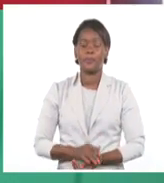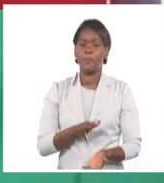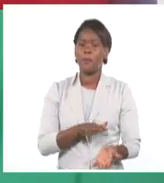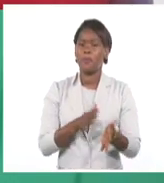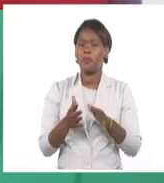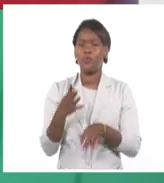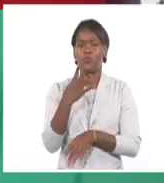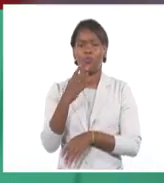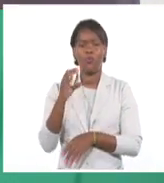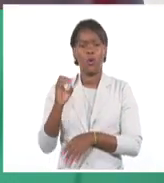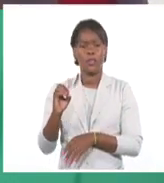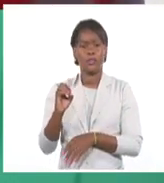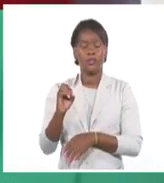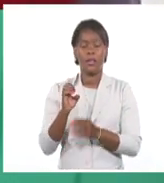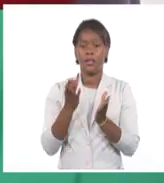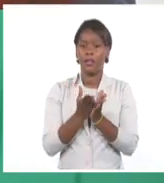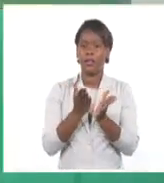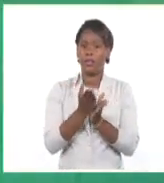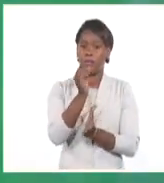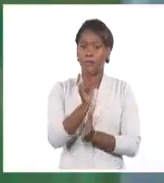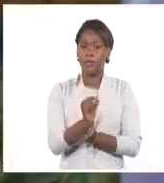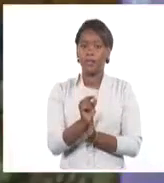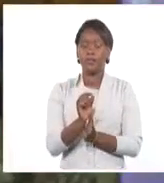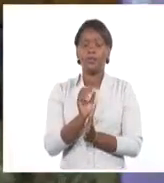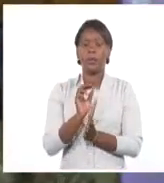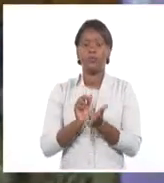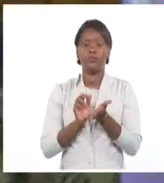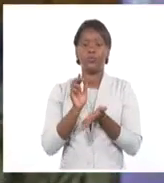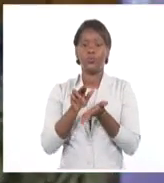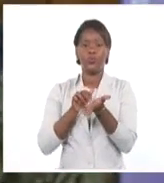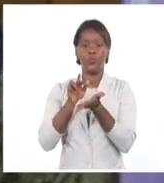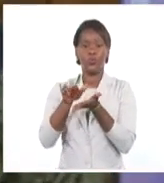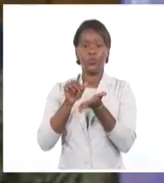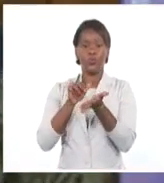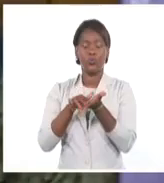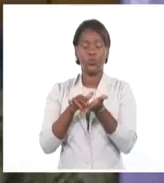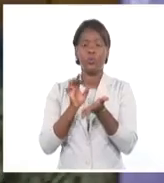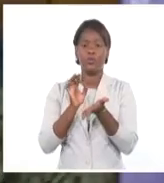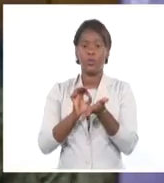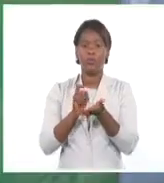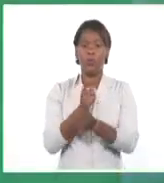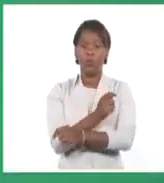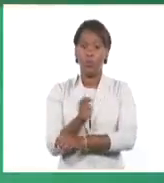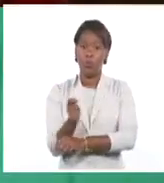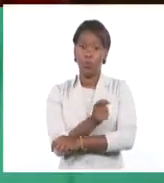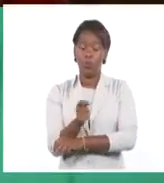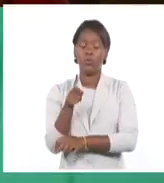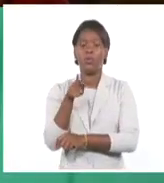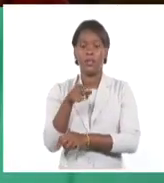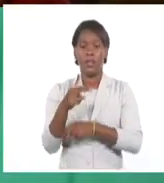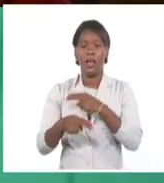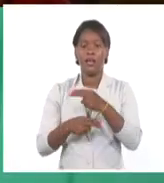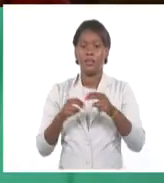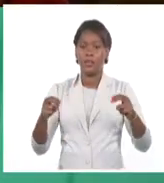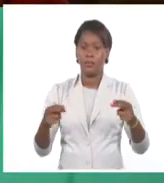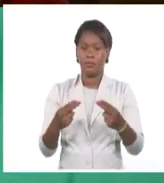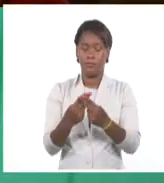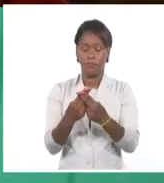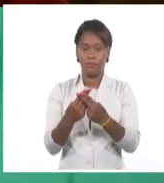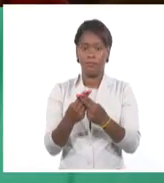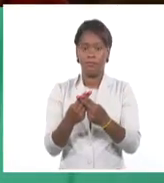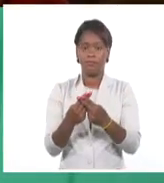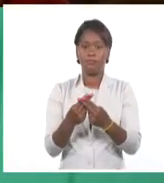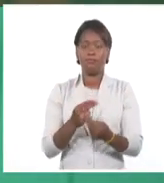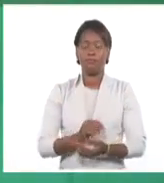obras al concurso que otorgará premios en las categorías infantil, juvenil, intermedio y avanzado. La ardua tarea de